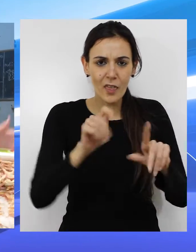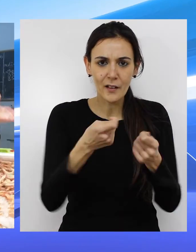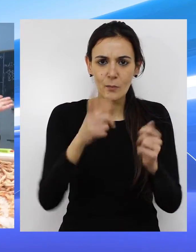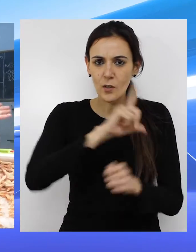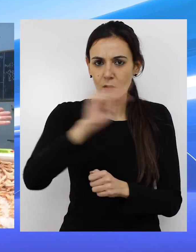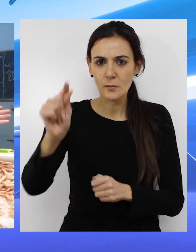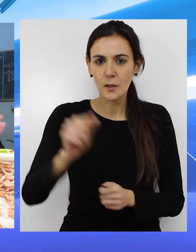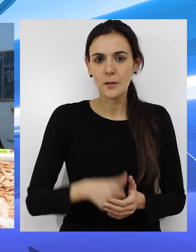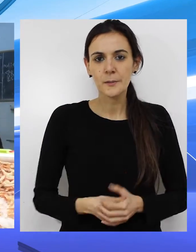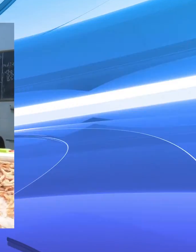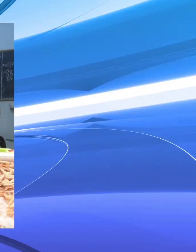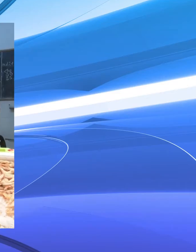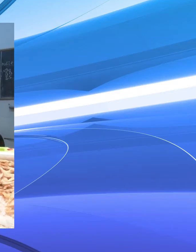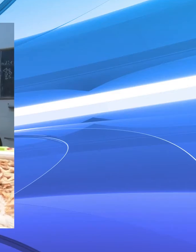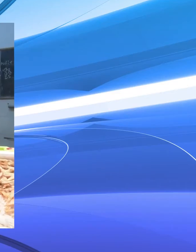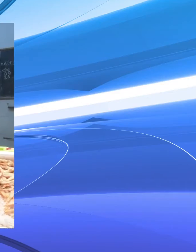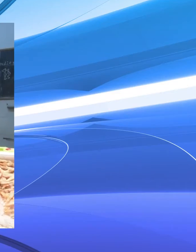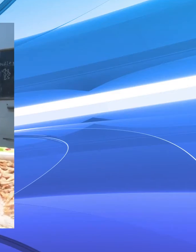cerramos y se acabó y punto.